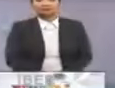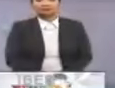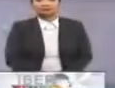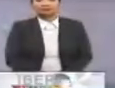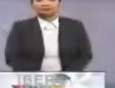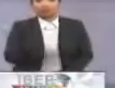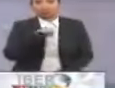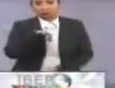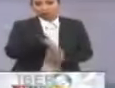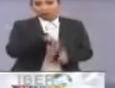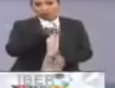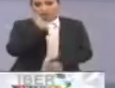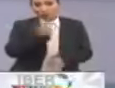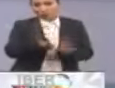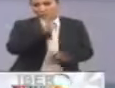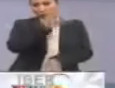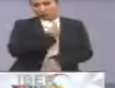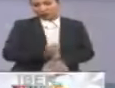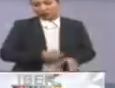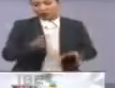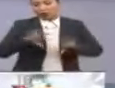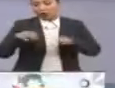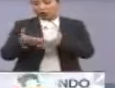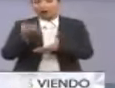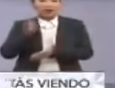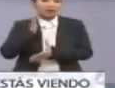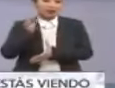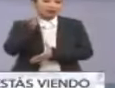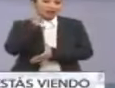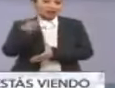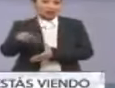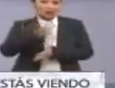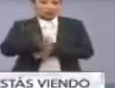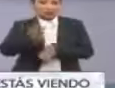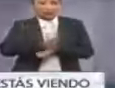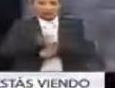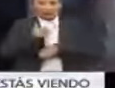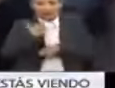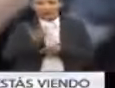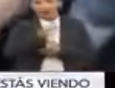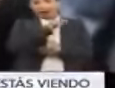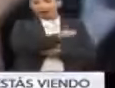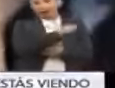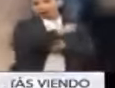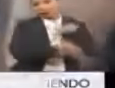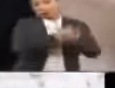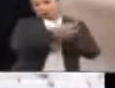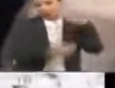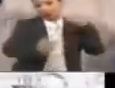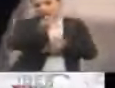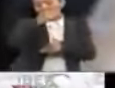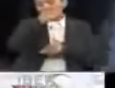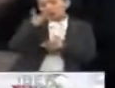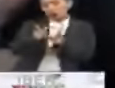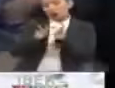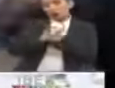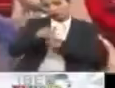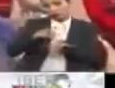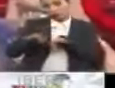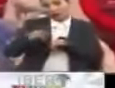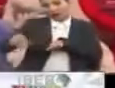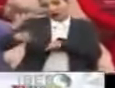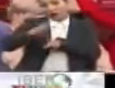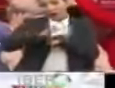En estas elecciones también se renovó parte del Congreso brasileño. De acuerdo con el Tribunal Superior Electoral, el Partido de los Trabajadores